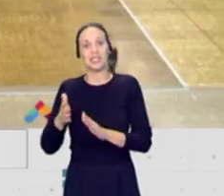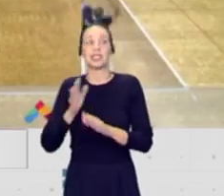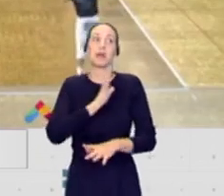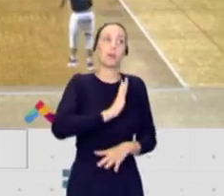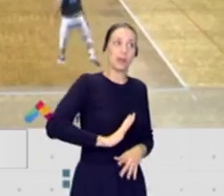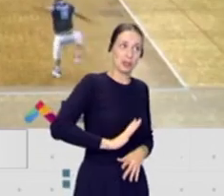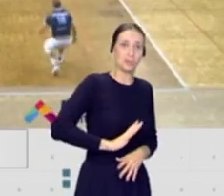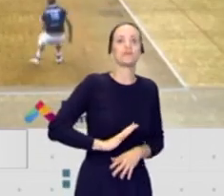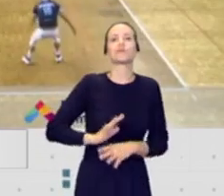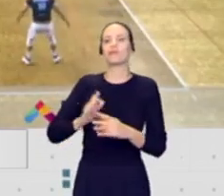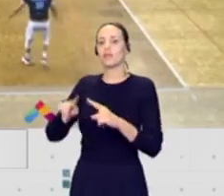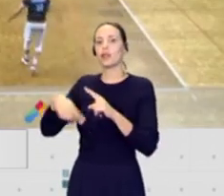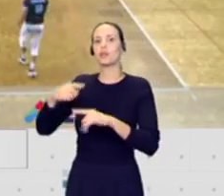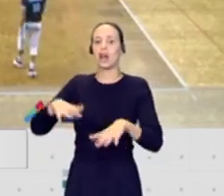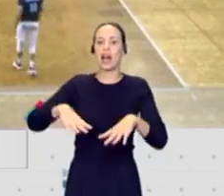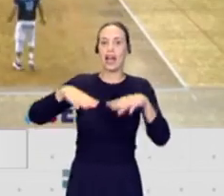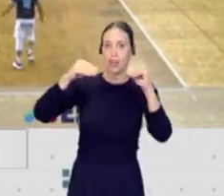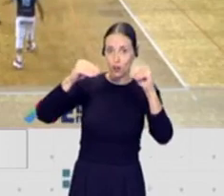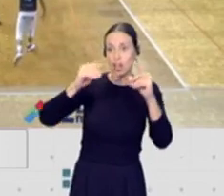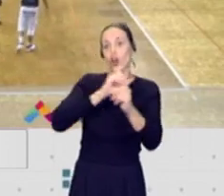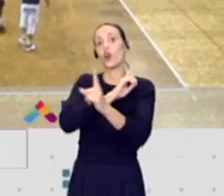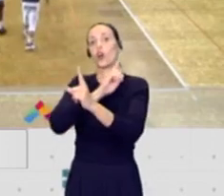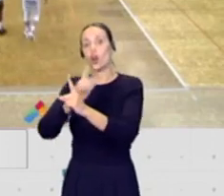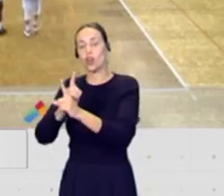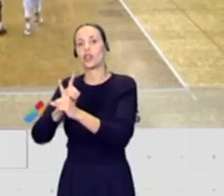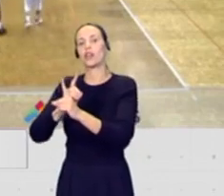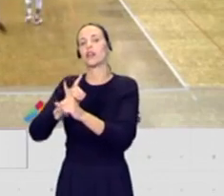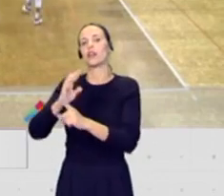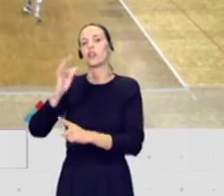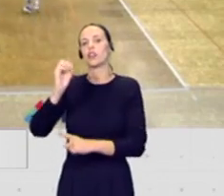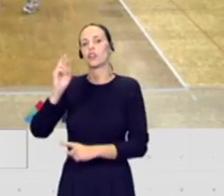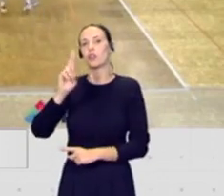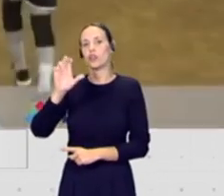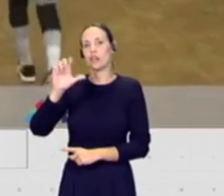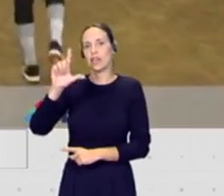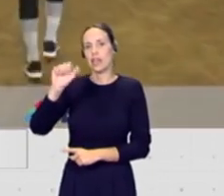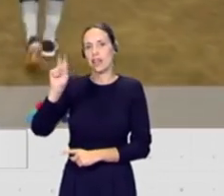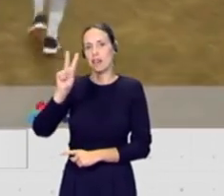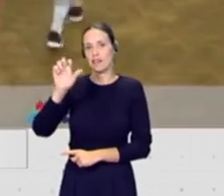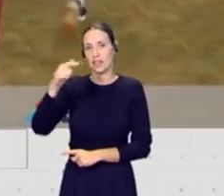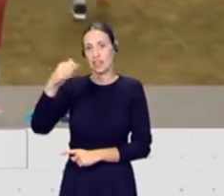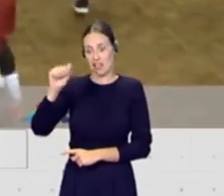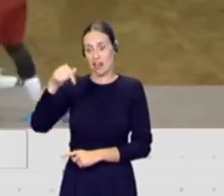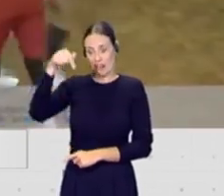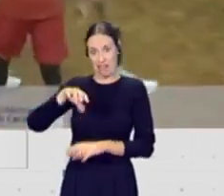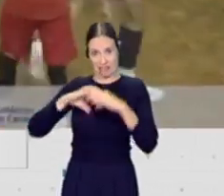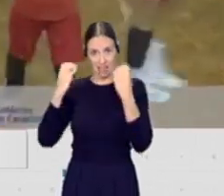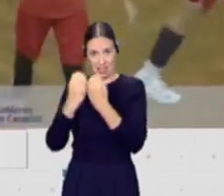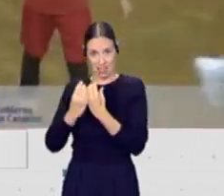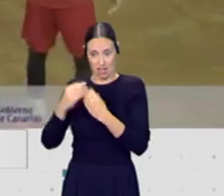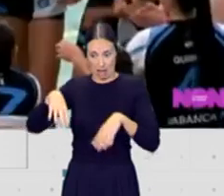hay un interesante Arona Lesbord, que es como se llama el equipo, frente al Torre la Vega en el pabellón Jesús Domingo Grillo, en Arona, en Tenerife. ¿Cómo lo ves?